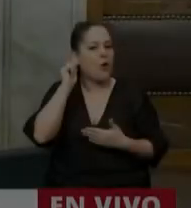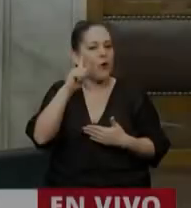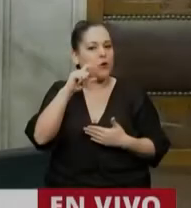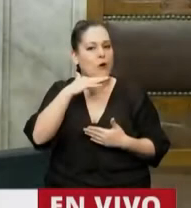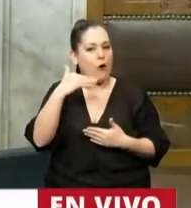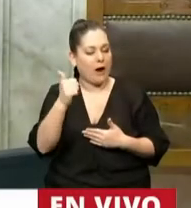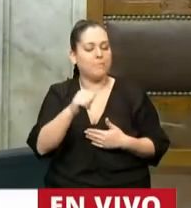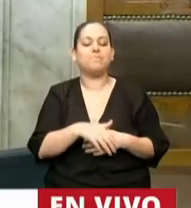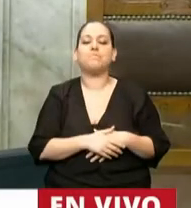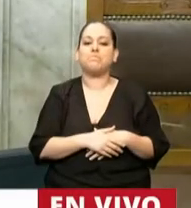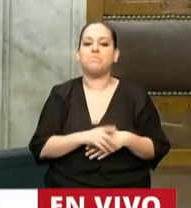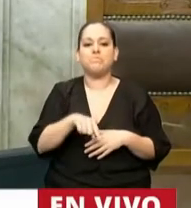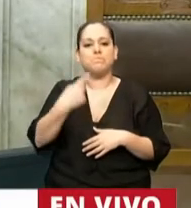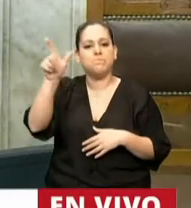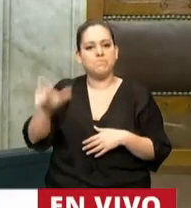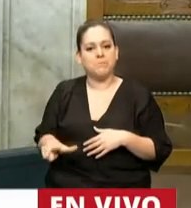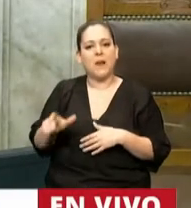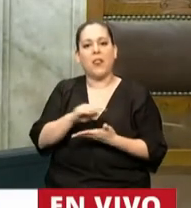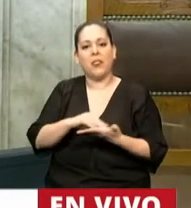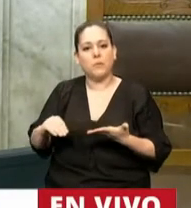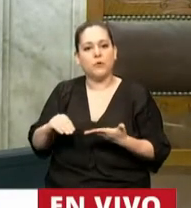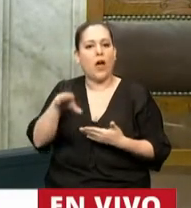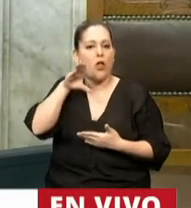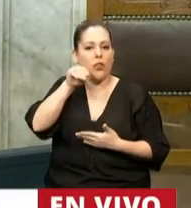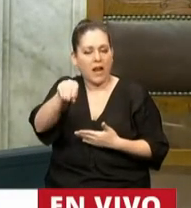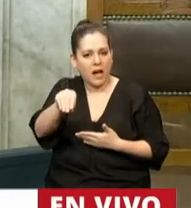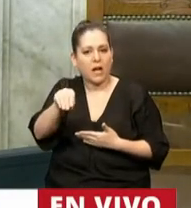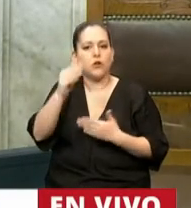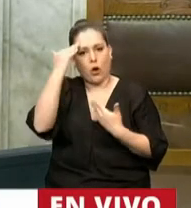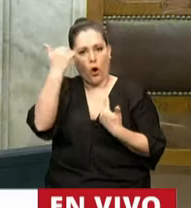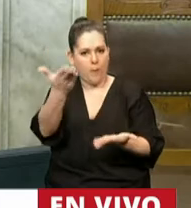Para rendir un homenaje, tiene la palabra el señor diputado Nicolás del Caño.